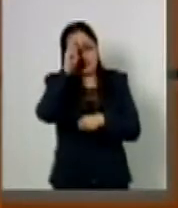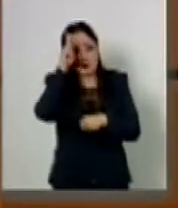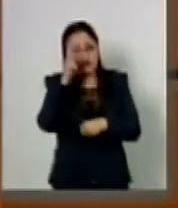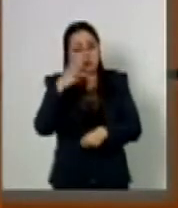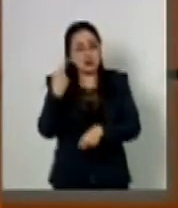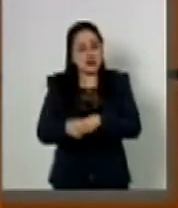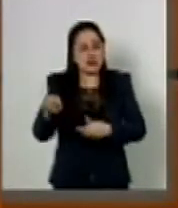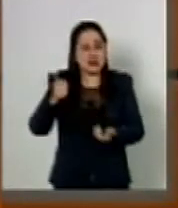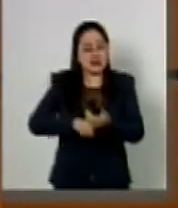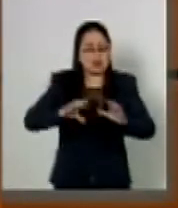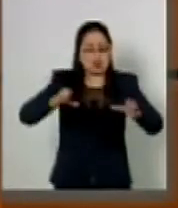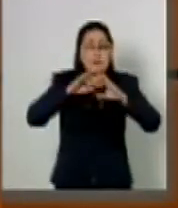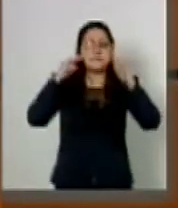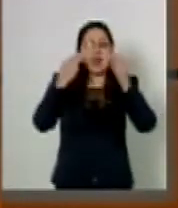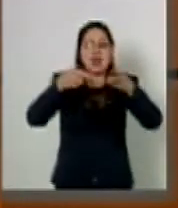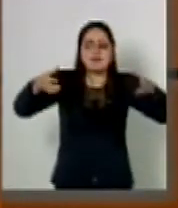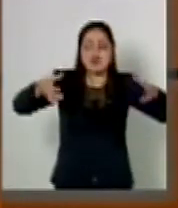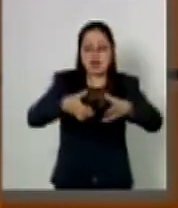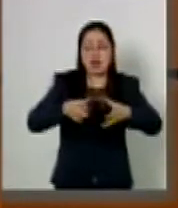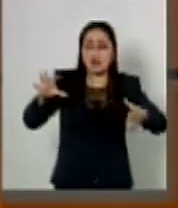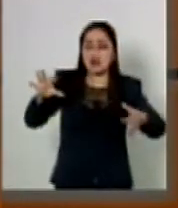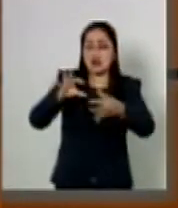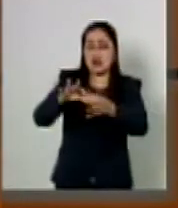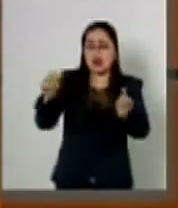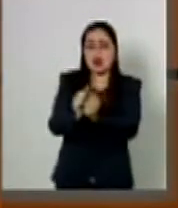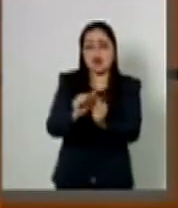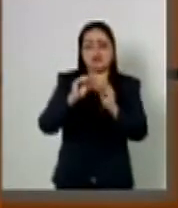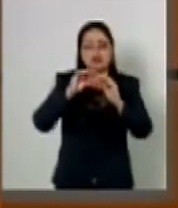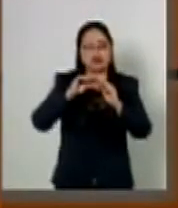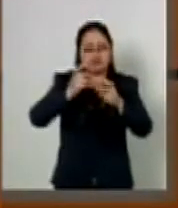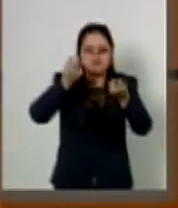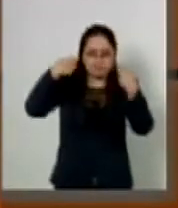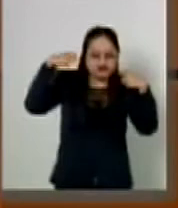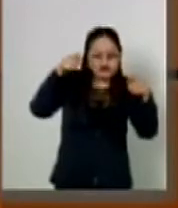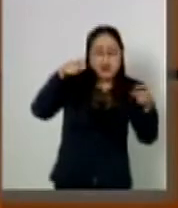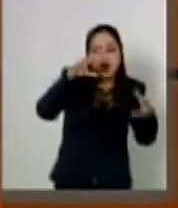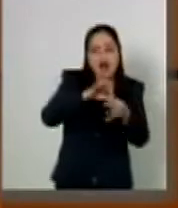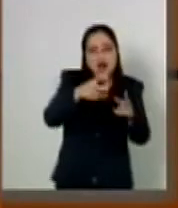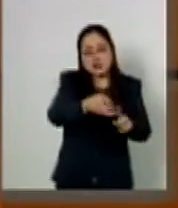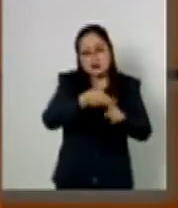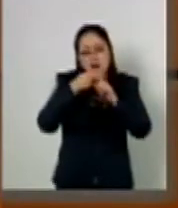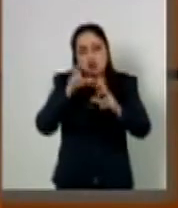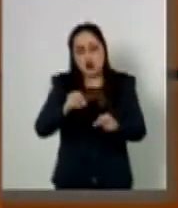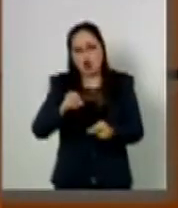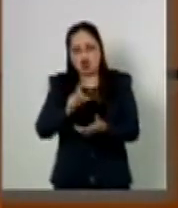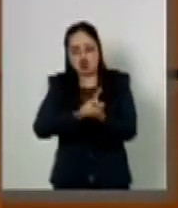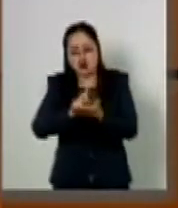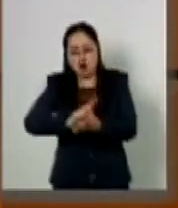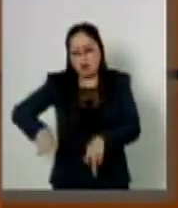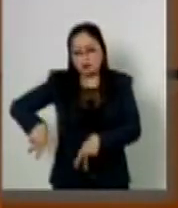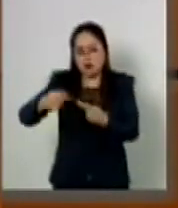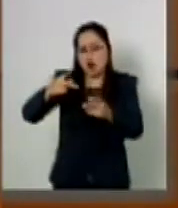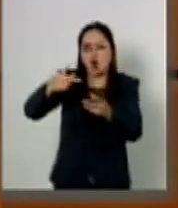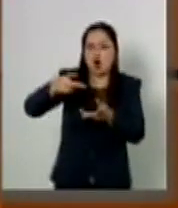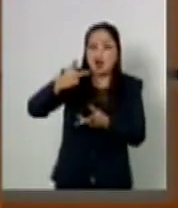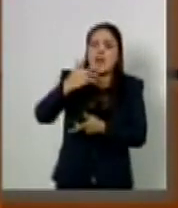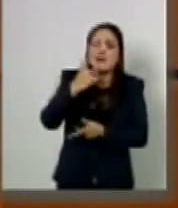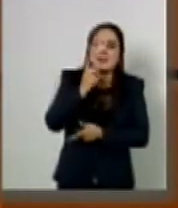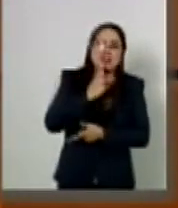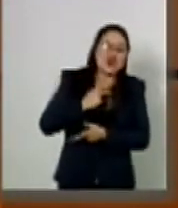las organizaciones criminales ligadas al narcotráfico, al secuestro o a la venta ilegal de combustibles